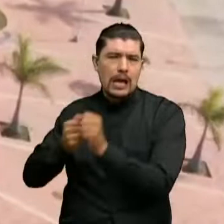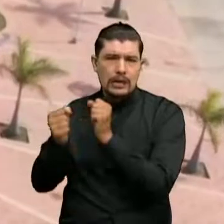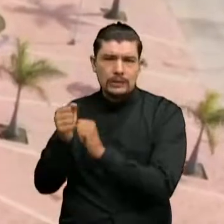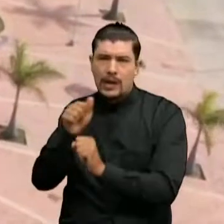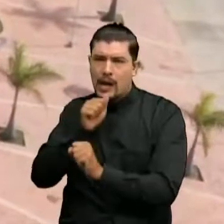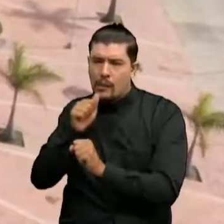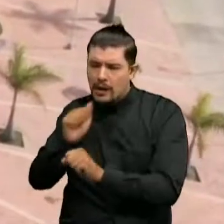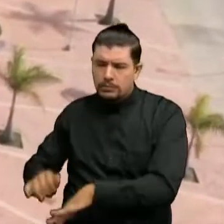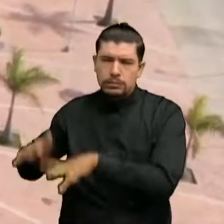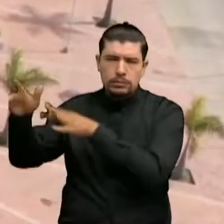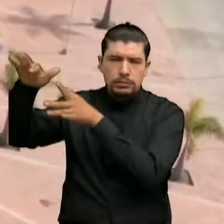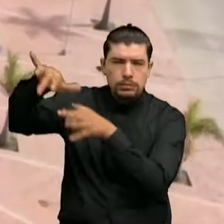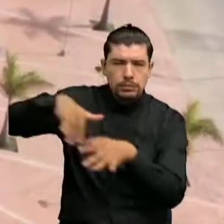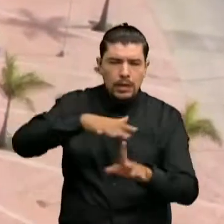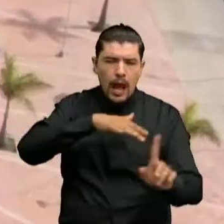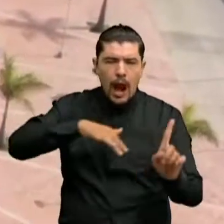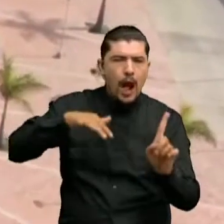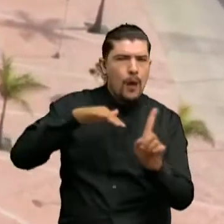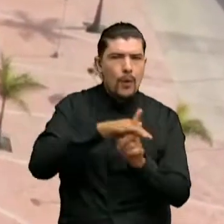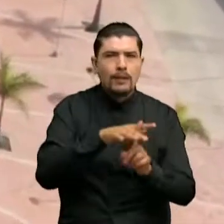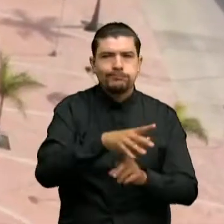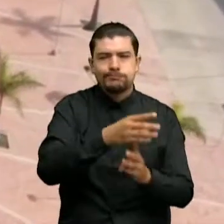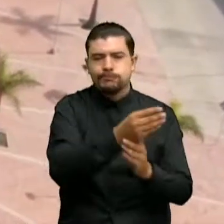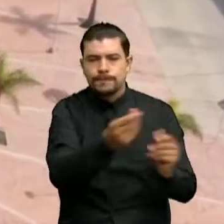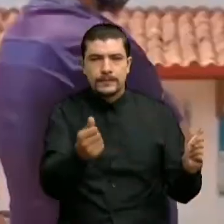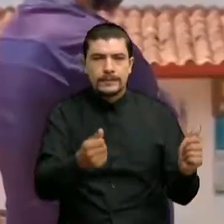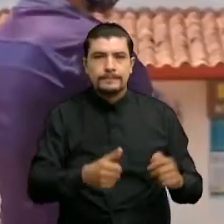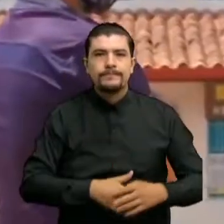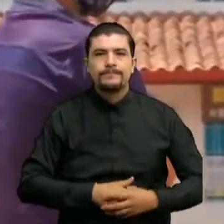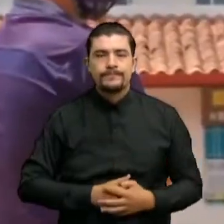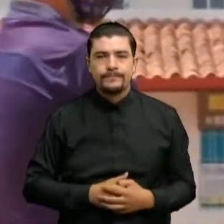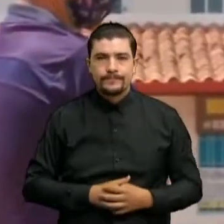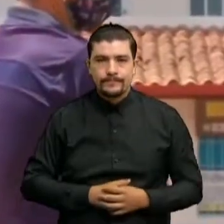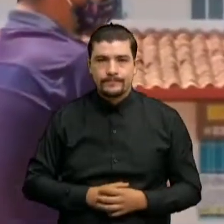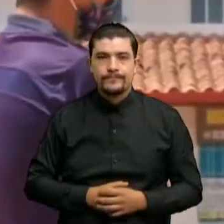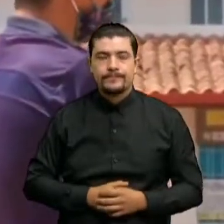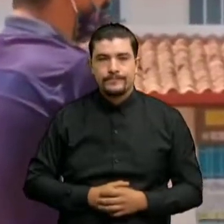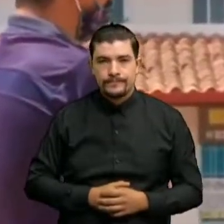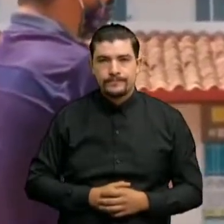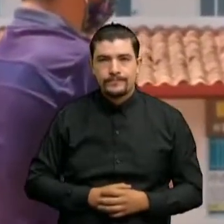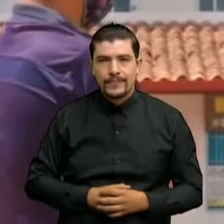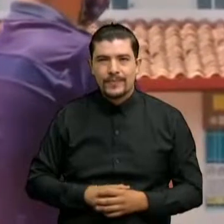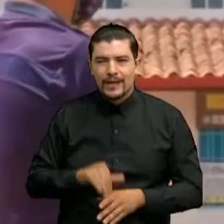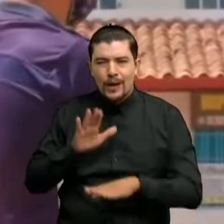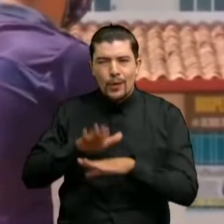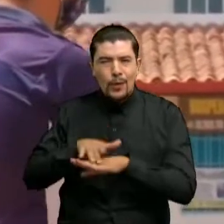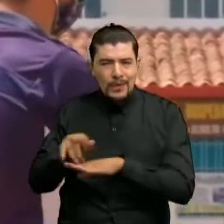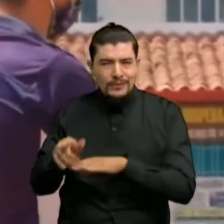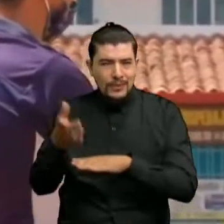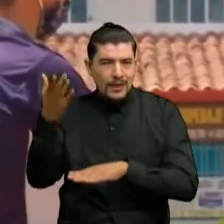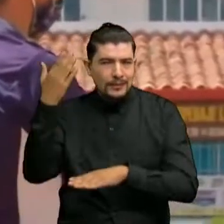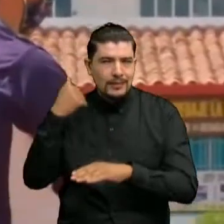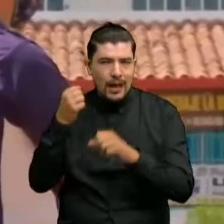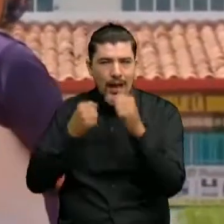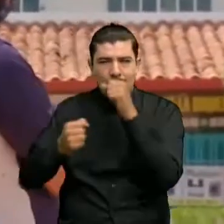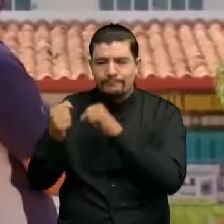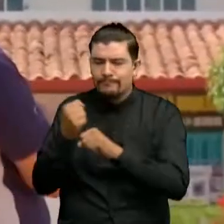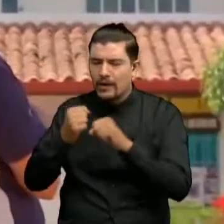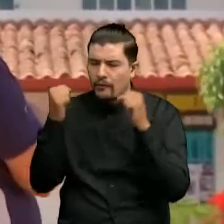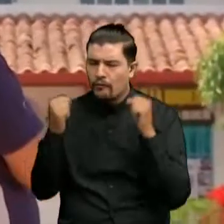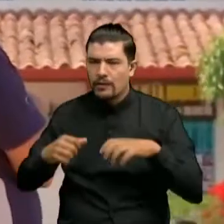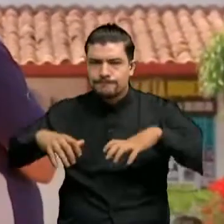tragedia natural. Esto es decir, se profundizó, se agudizó debido a la ola invernal que se